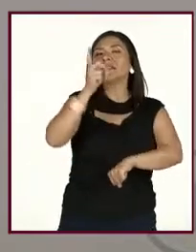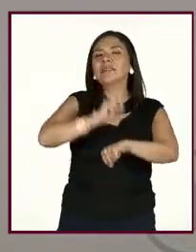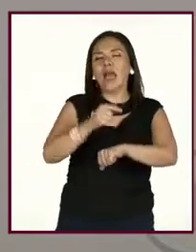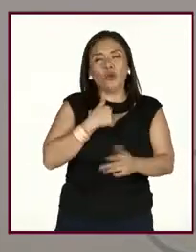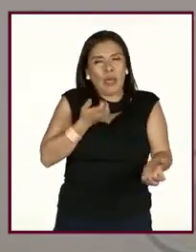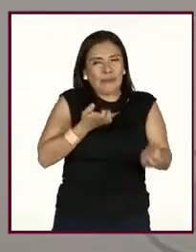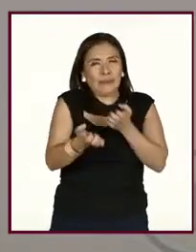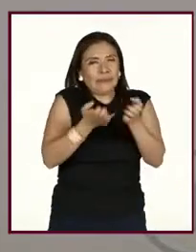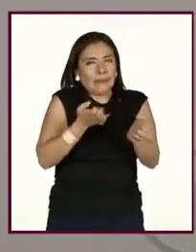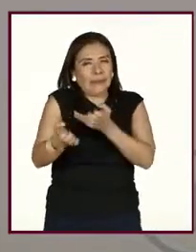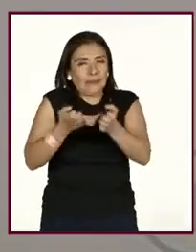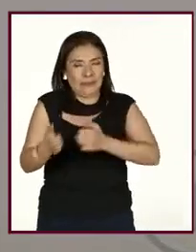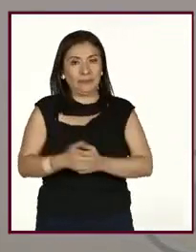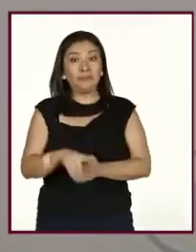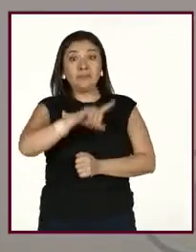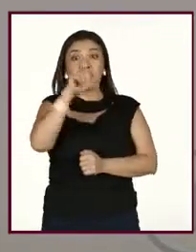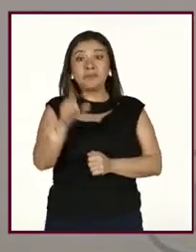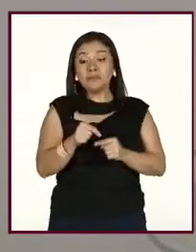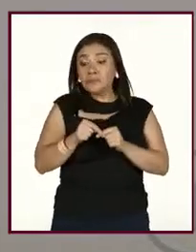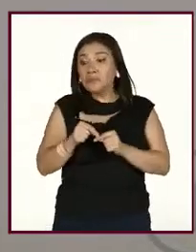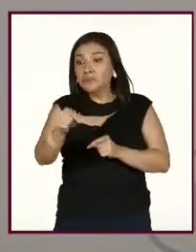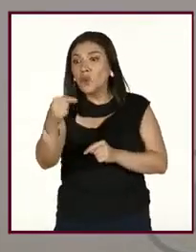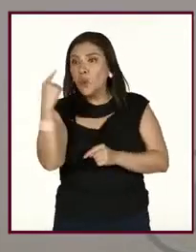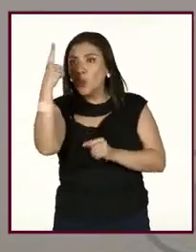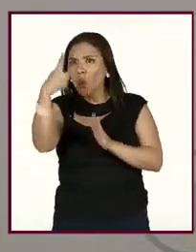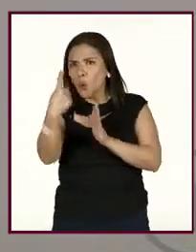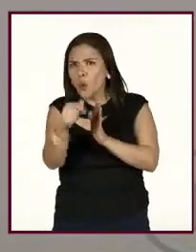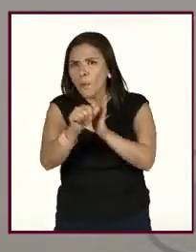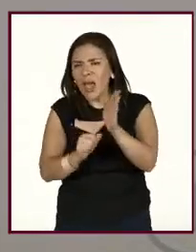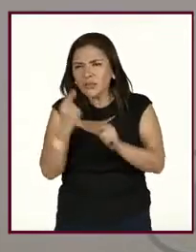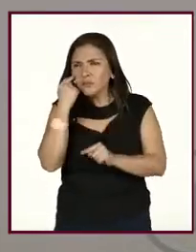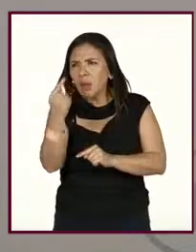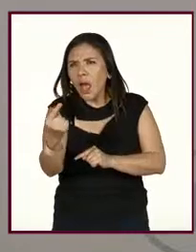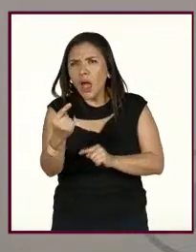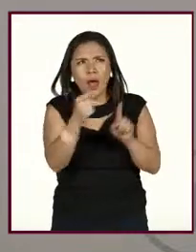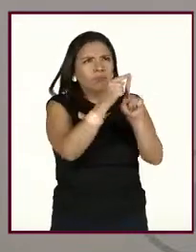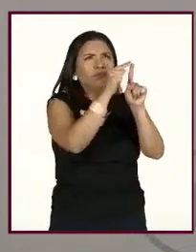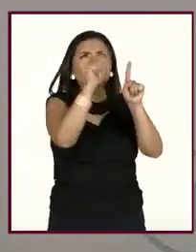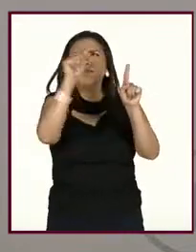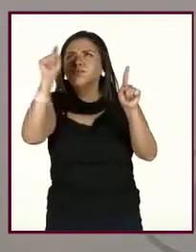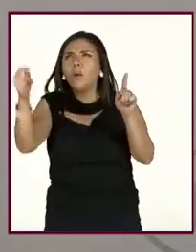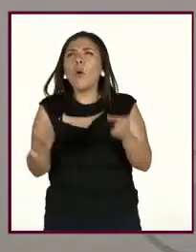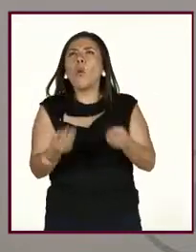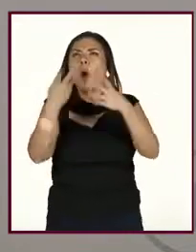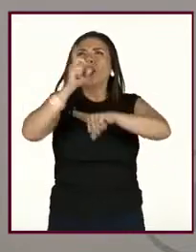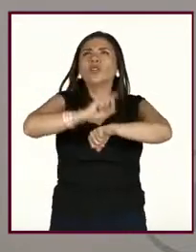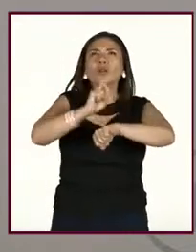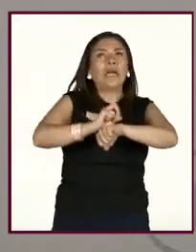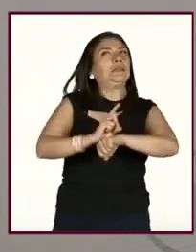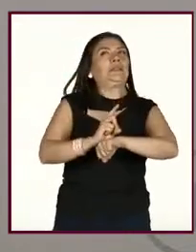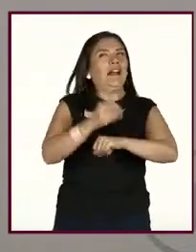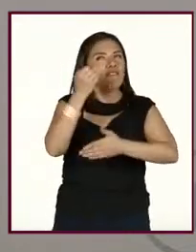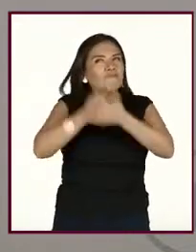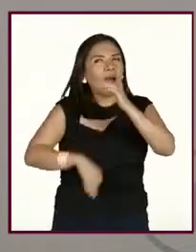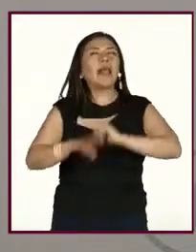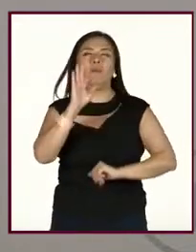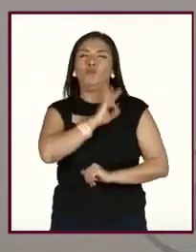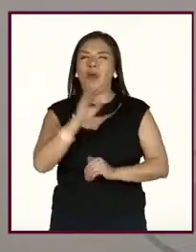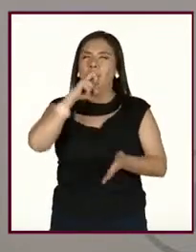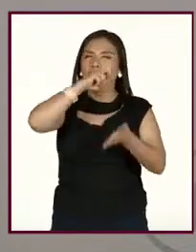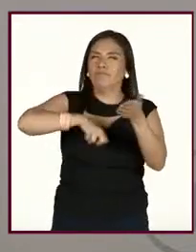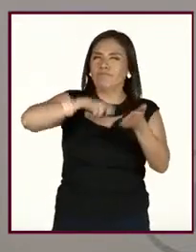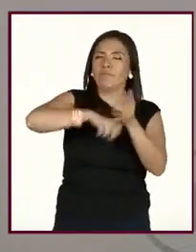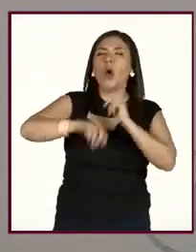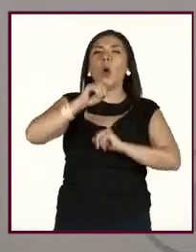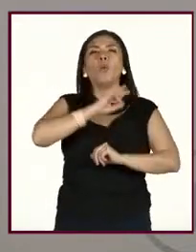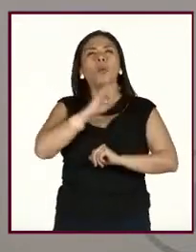Entonces, bueno, al final del mes, pues, revisamos y vemos cómo vamos, y a lo mejor si hay que modificar ese plan que hemos establecido,